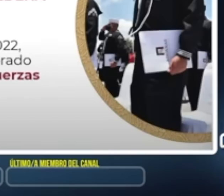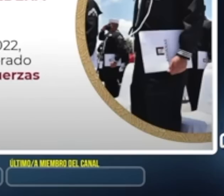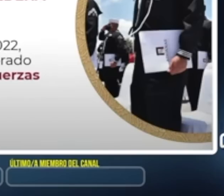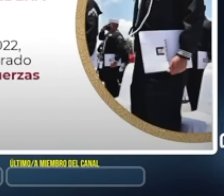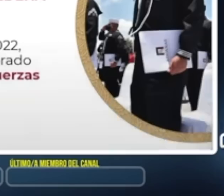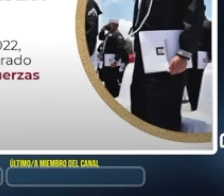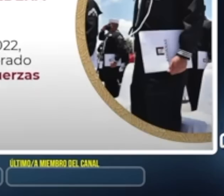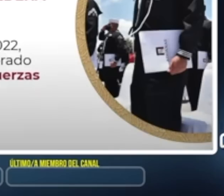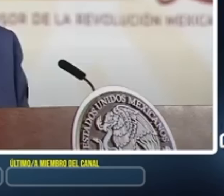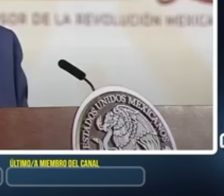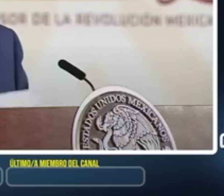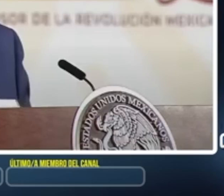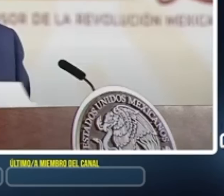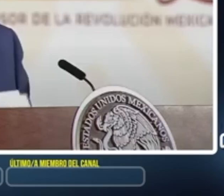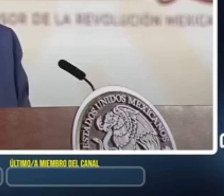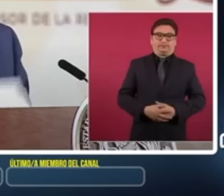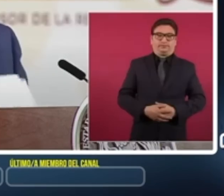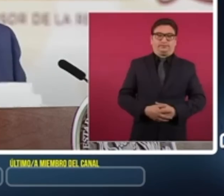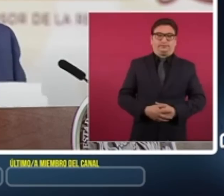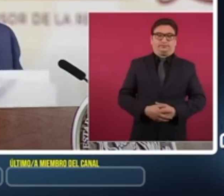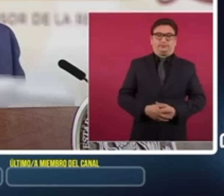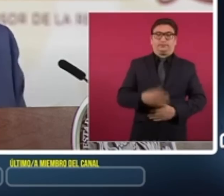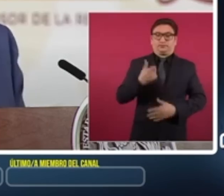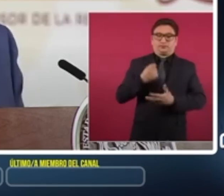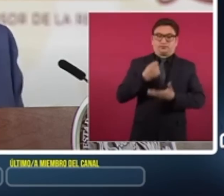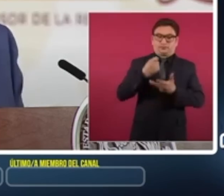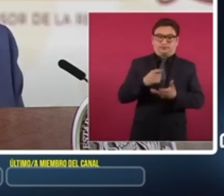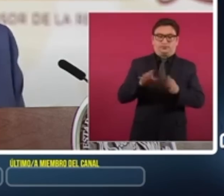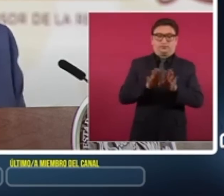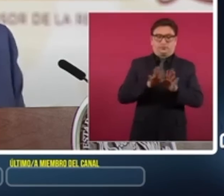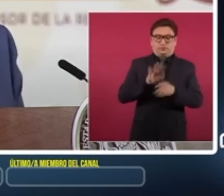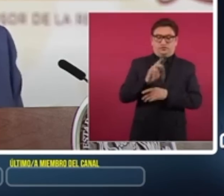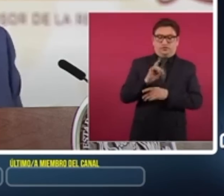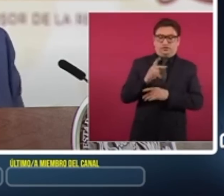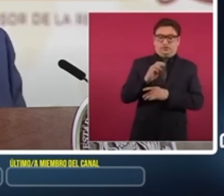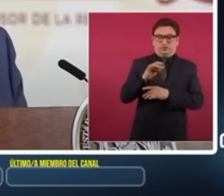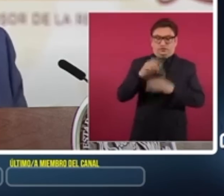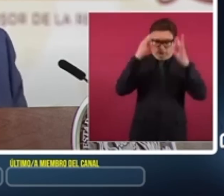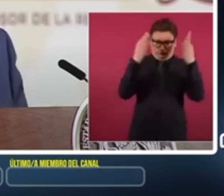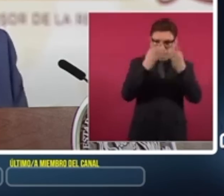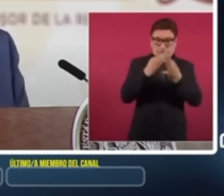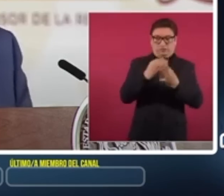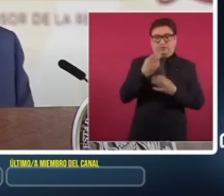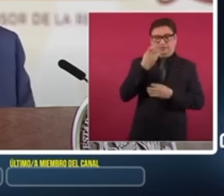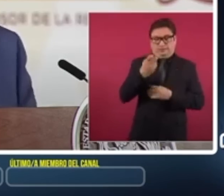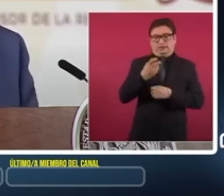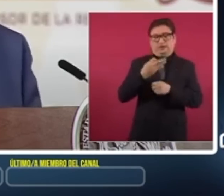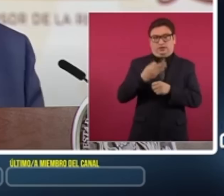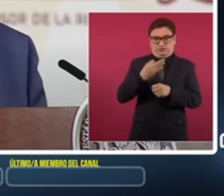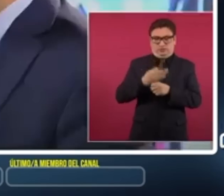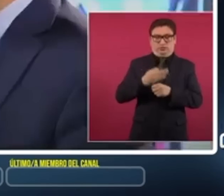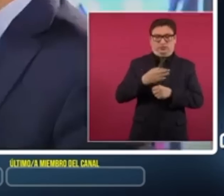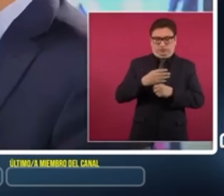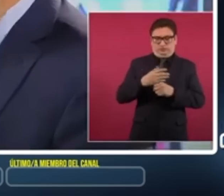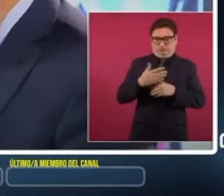primera vez se están aplicando los recursos del llamado fideicomiso aduanero. En este momento tenemos en